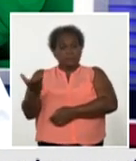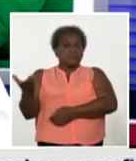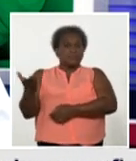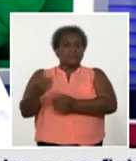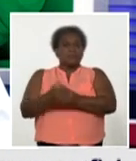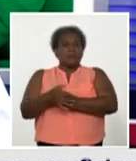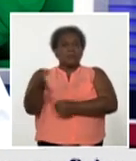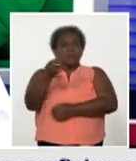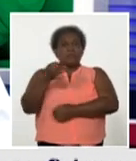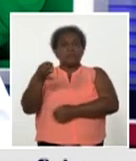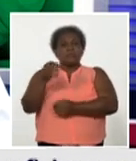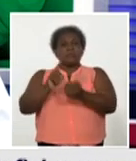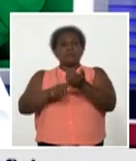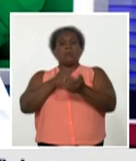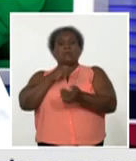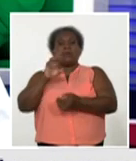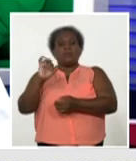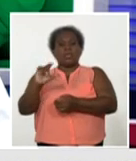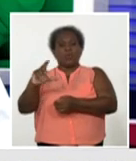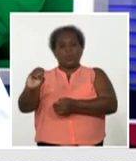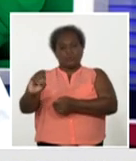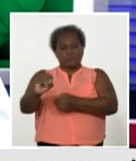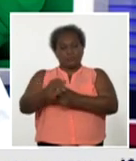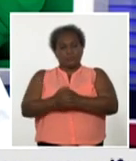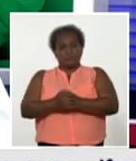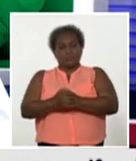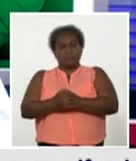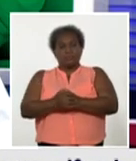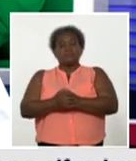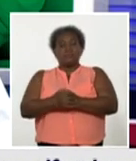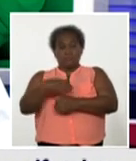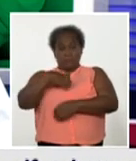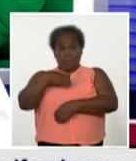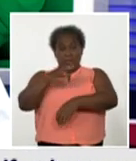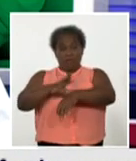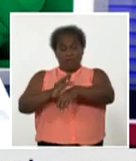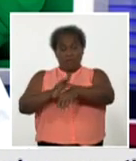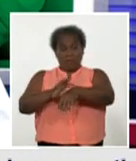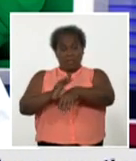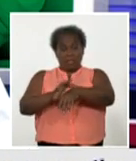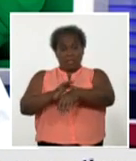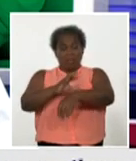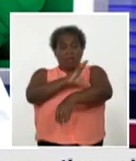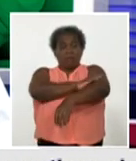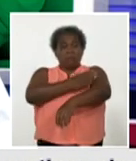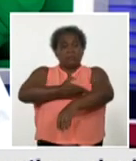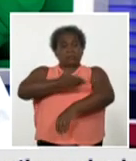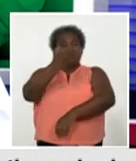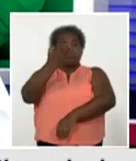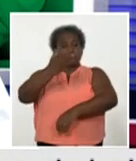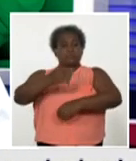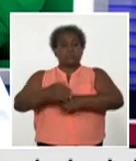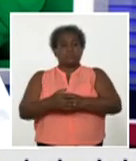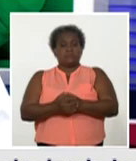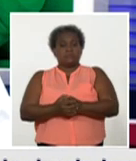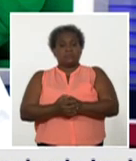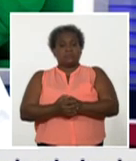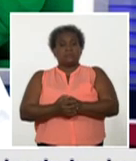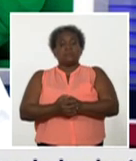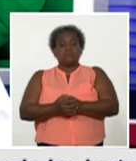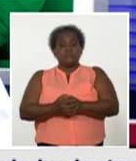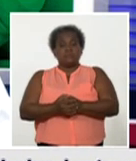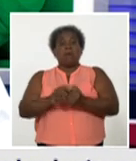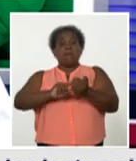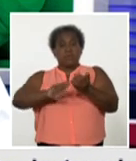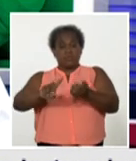municipio Perico, que es solo como comorbilidad hipertensión arterial. Y en la provincia de